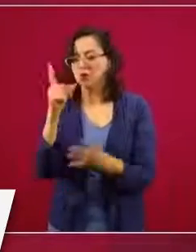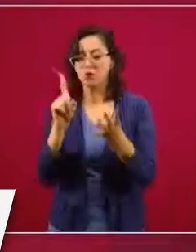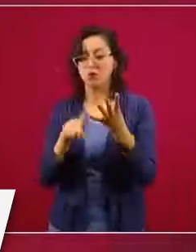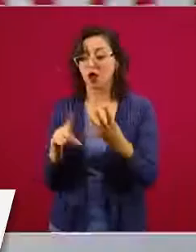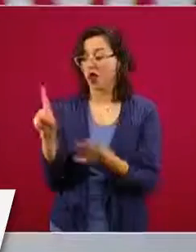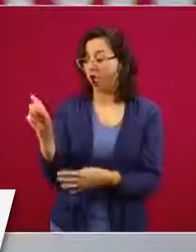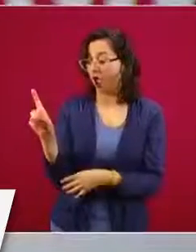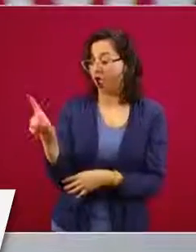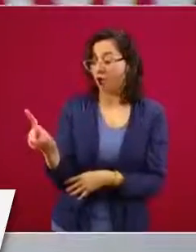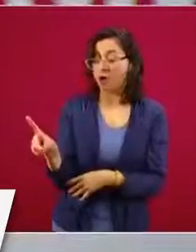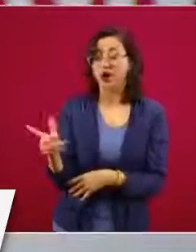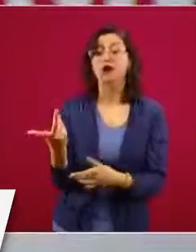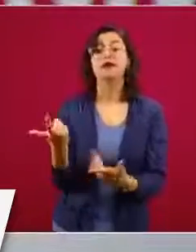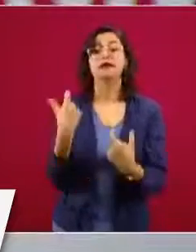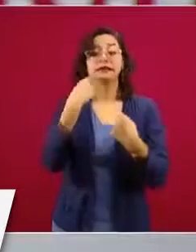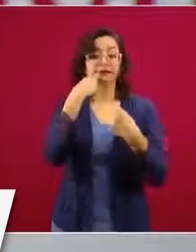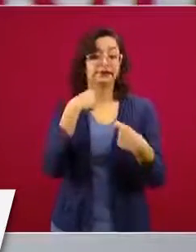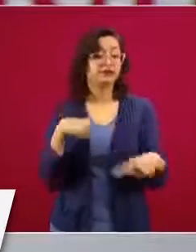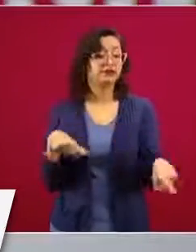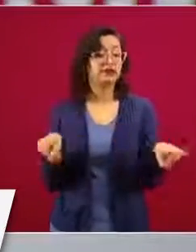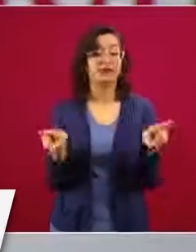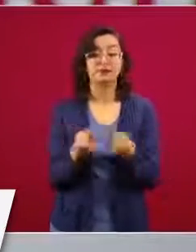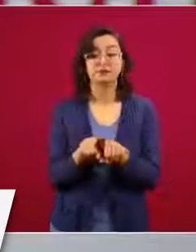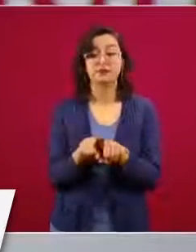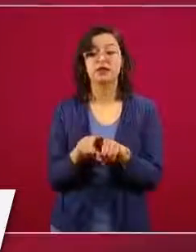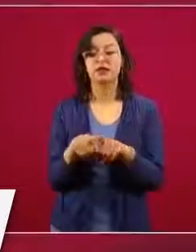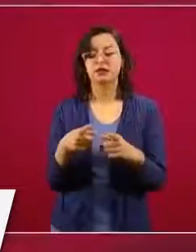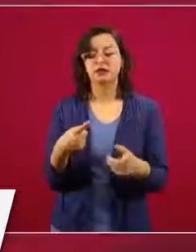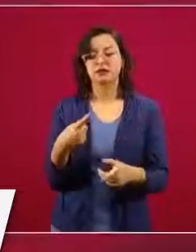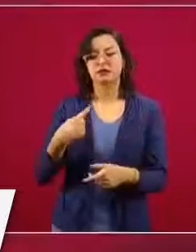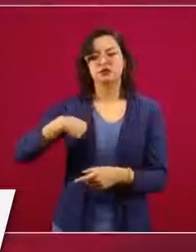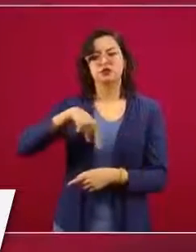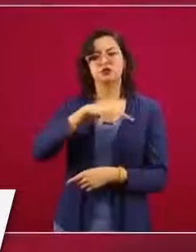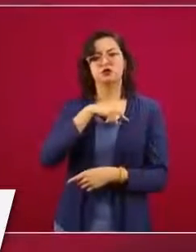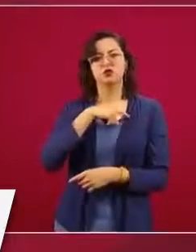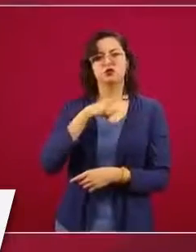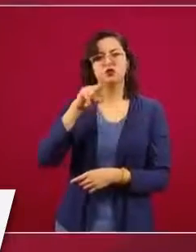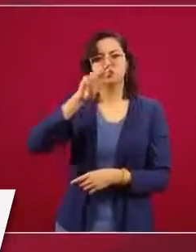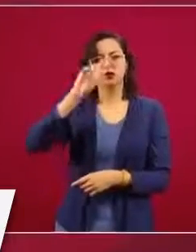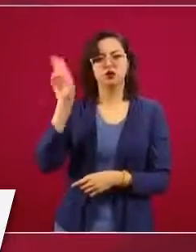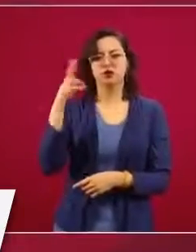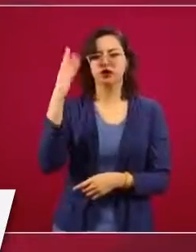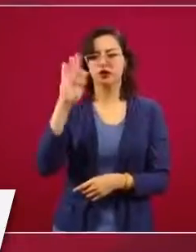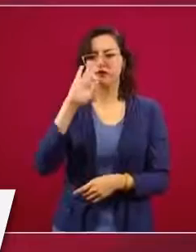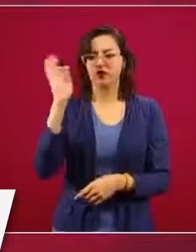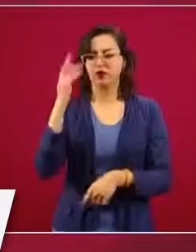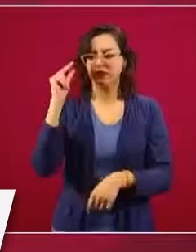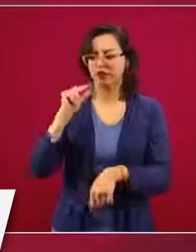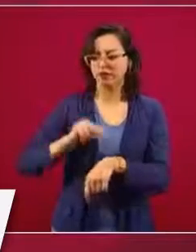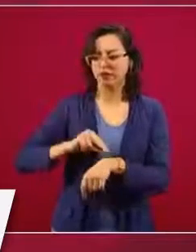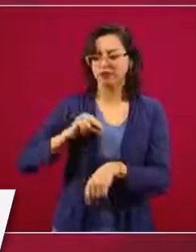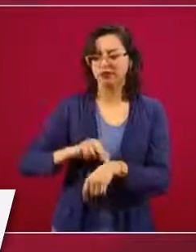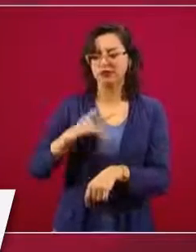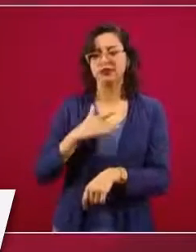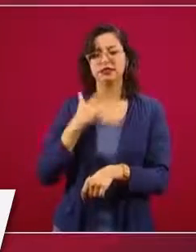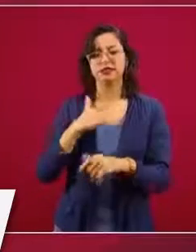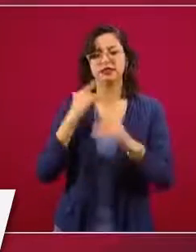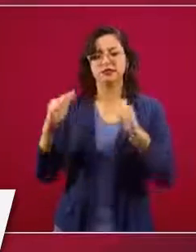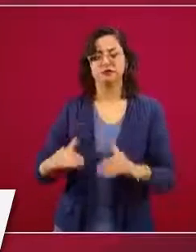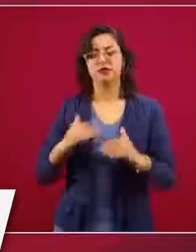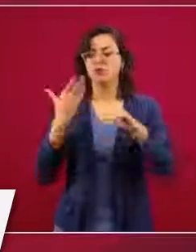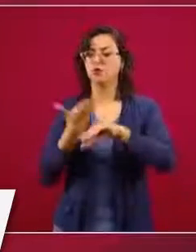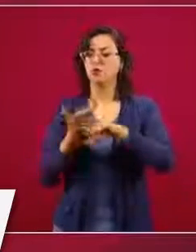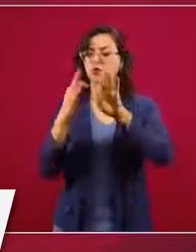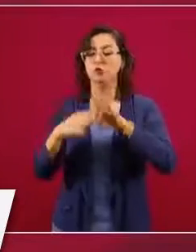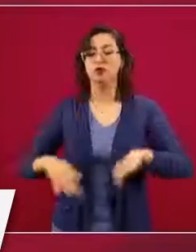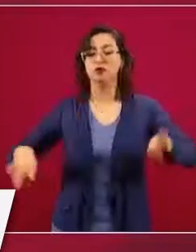el agua, también se incluye algo que para la Universidad Nacional, para la Facultad de Medicina es de la mayor trascendencia, que son los kits de